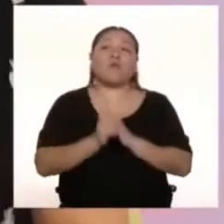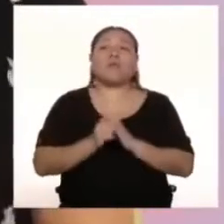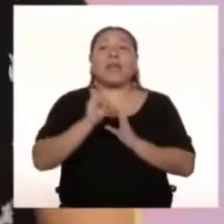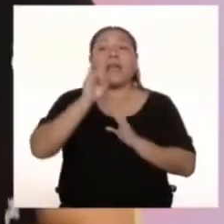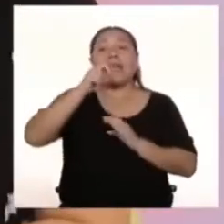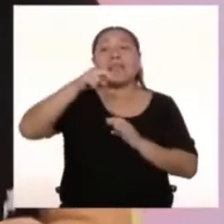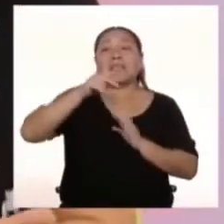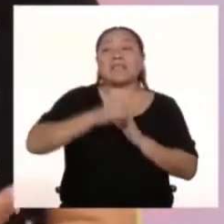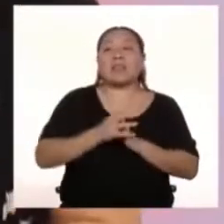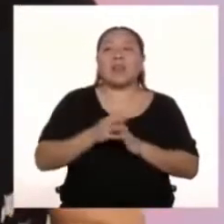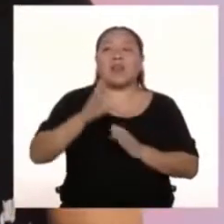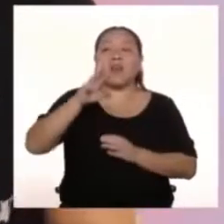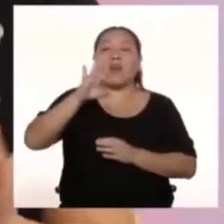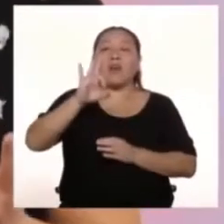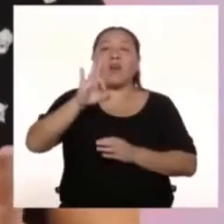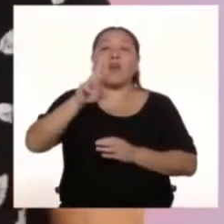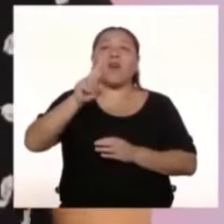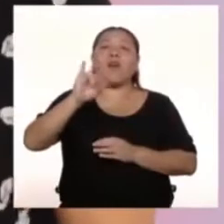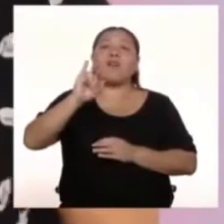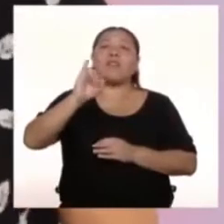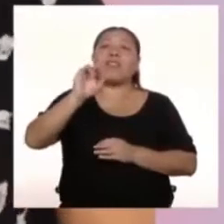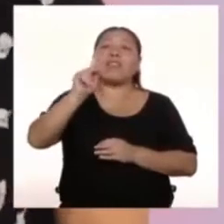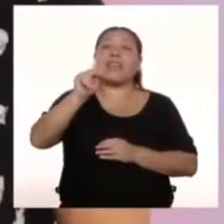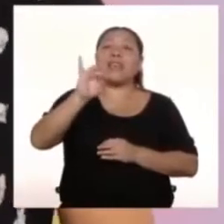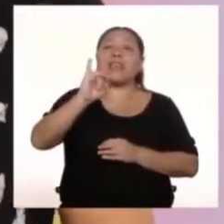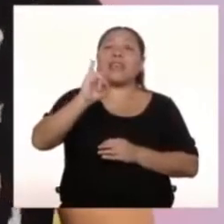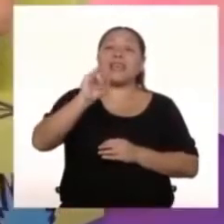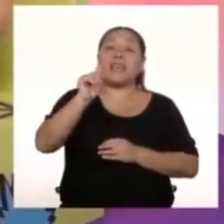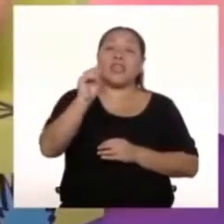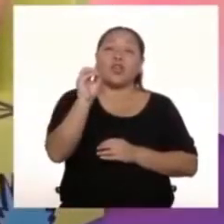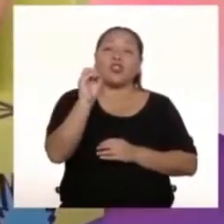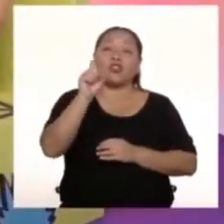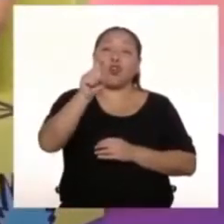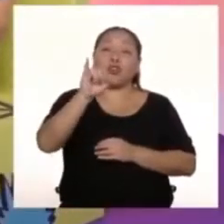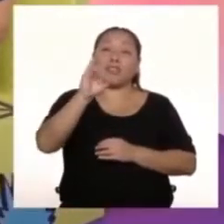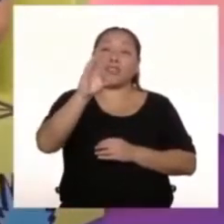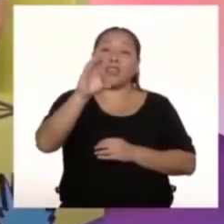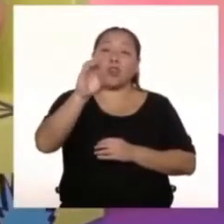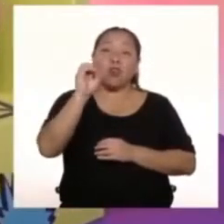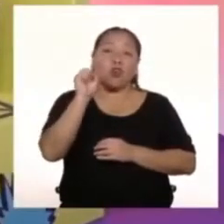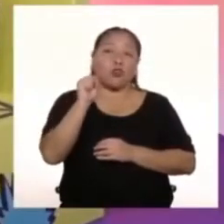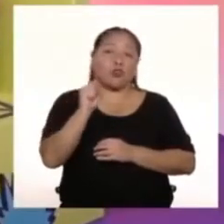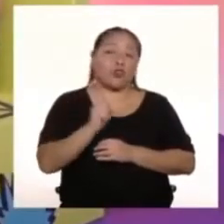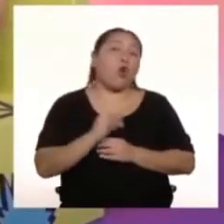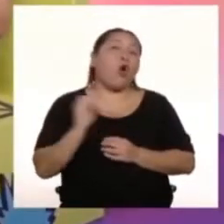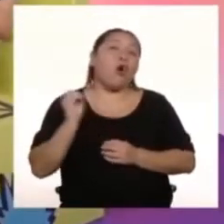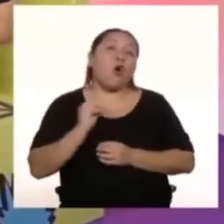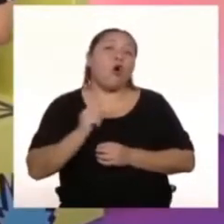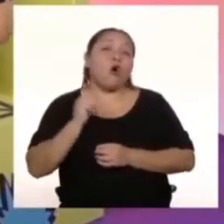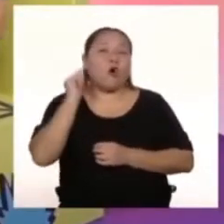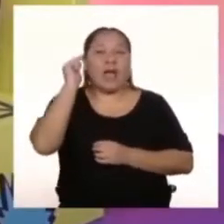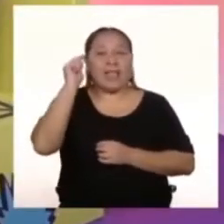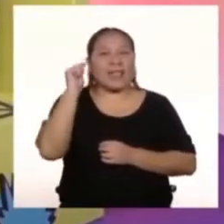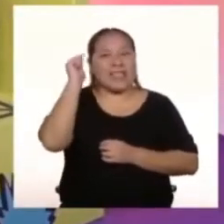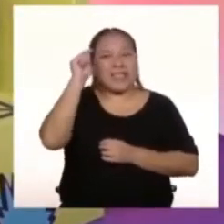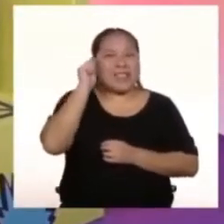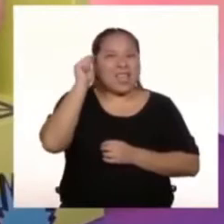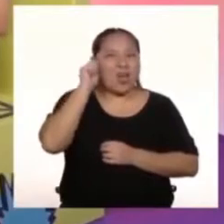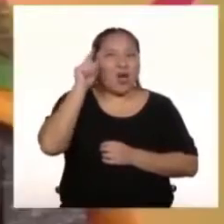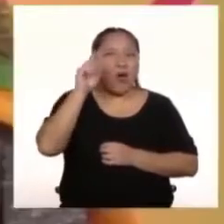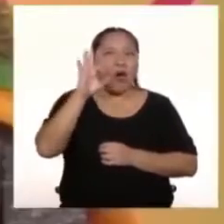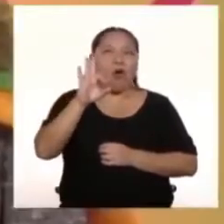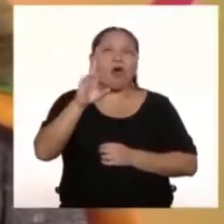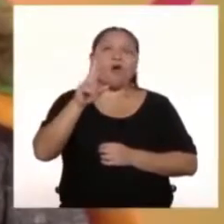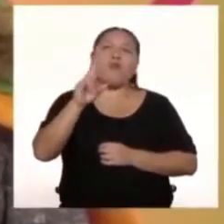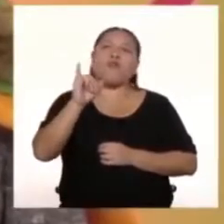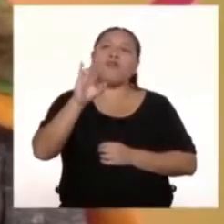En YouTube Como Freaky Tóxicos En Instagram Como Arroba Freaky Tóxicos O el tío Freaky Como así me conocen En realidad En todo este mundo Freaky